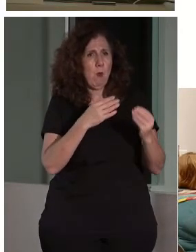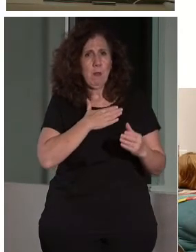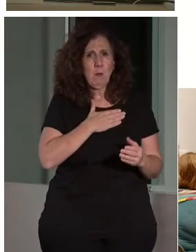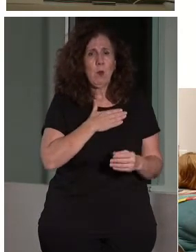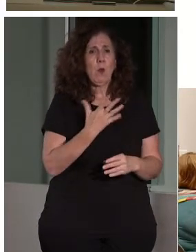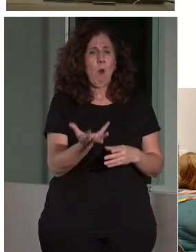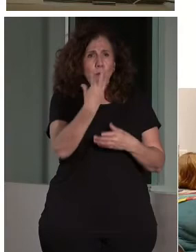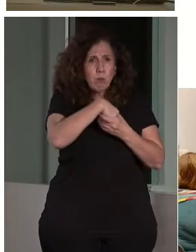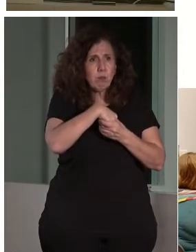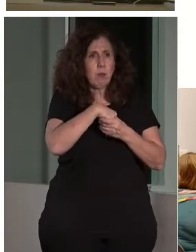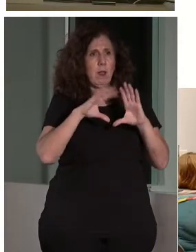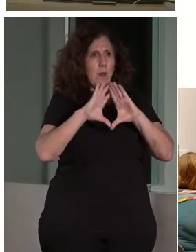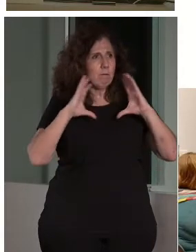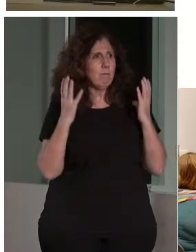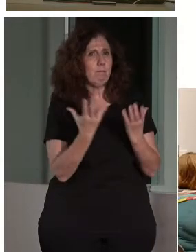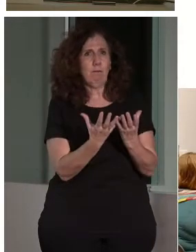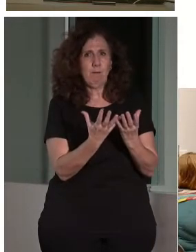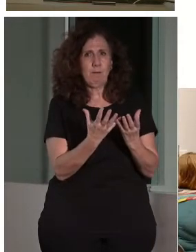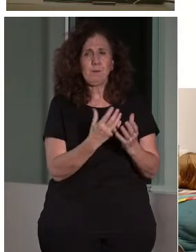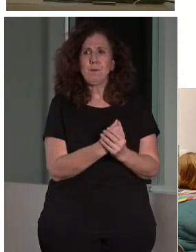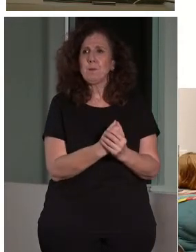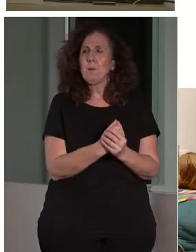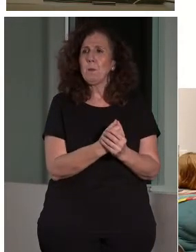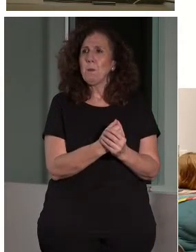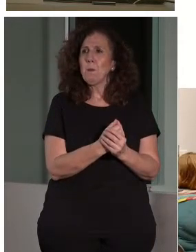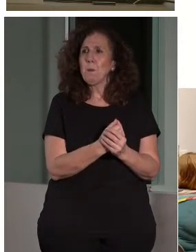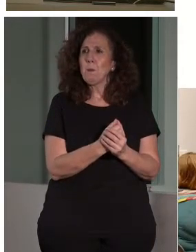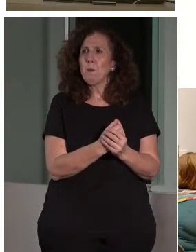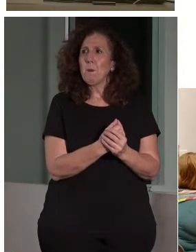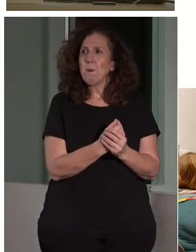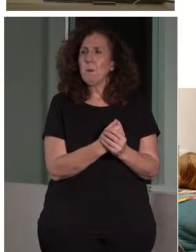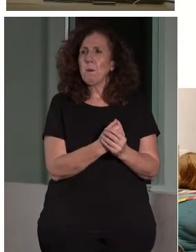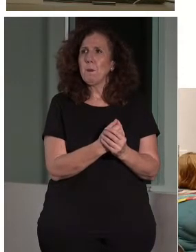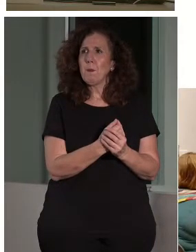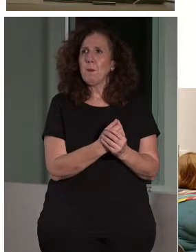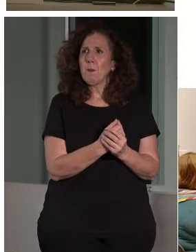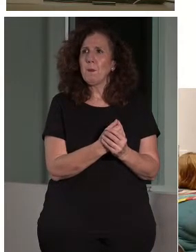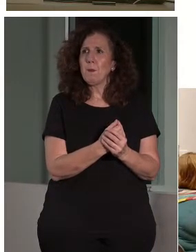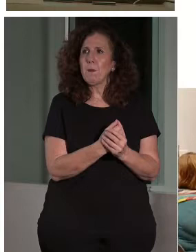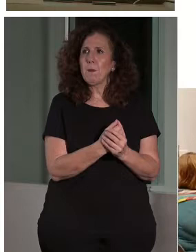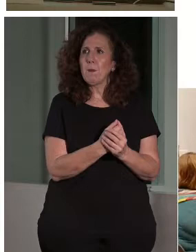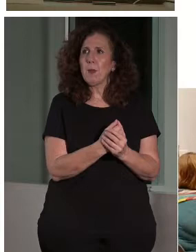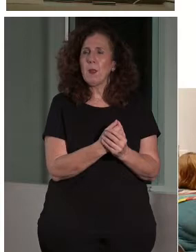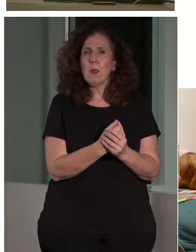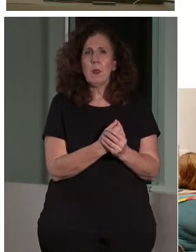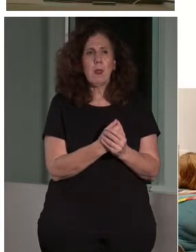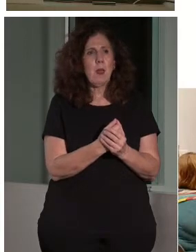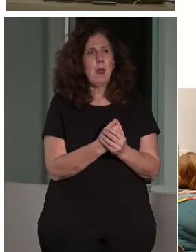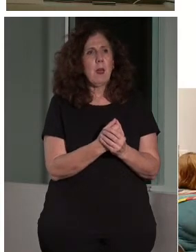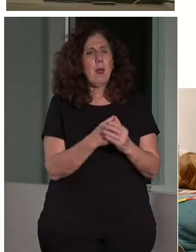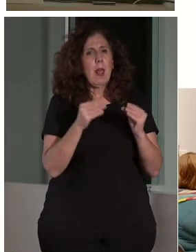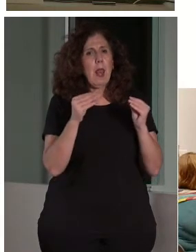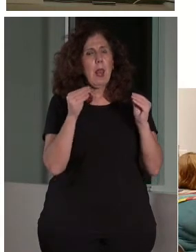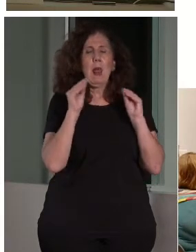y como contenido. Y, bueno, la formación es fundamental porque